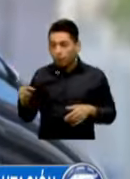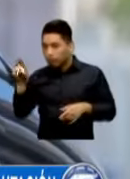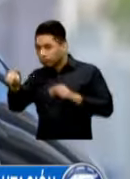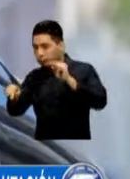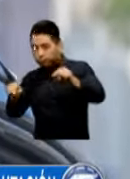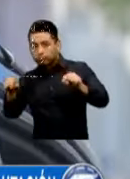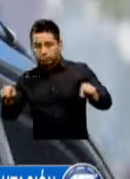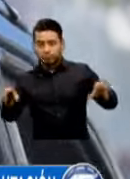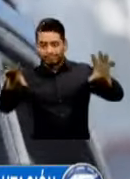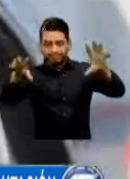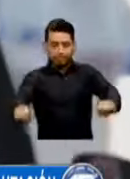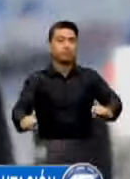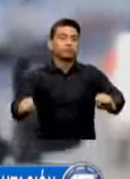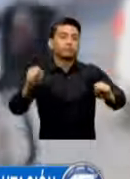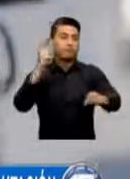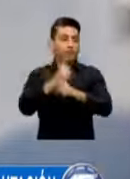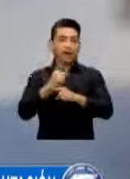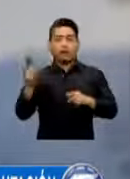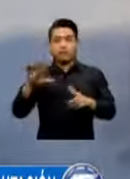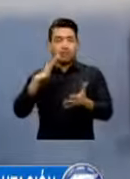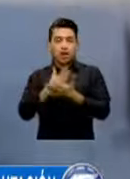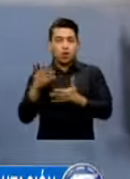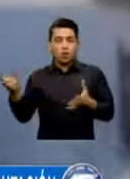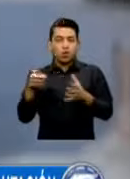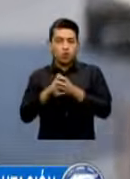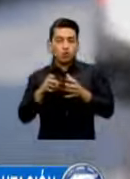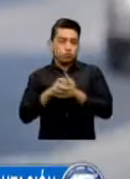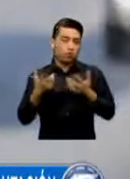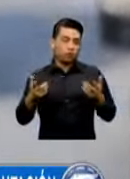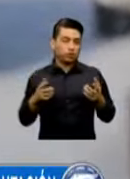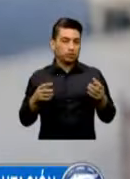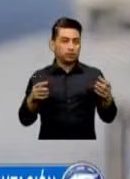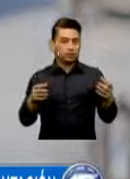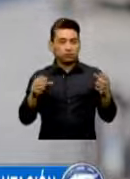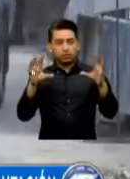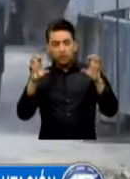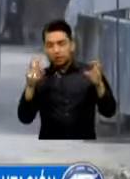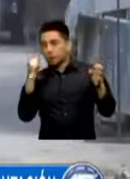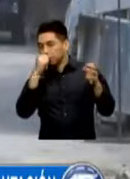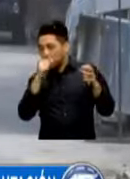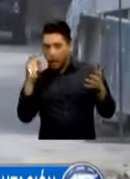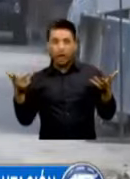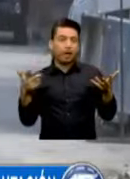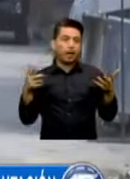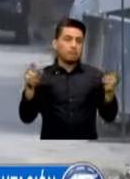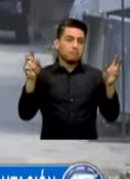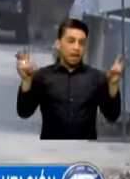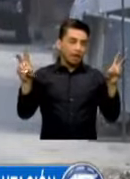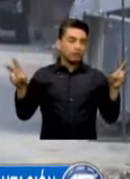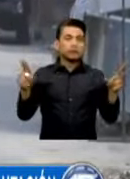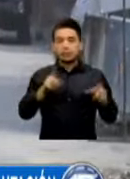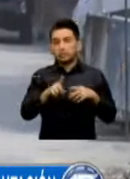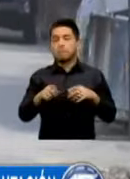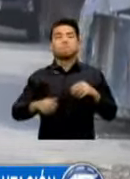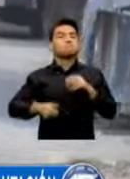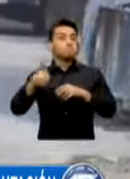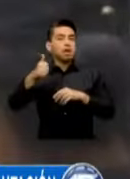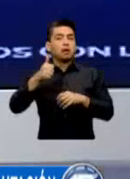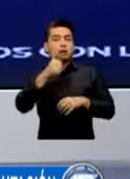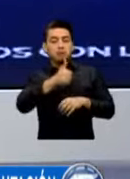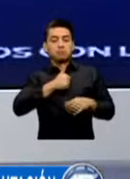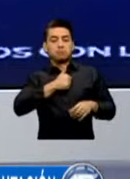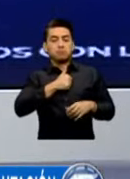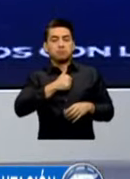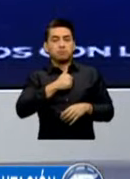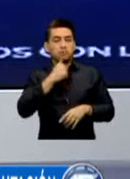Estructuras Criminales Sin duda Alguna Hay Una Actitud Diferente Una Actitud Positiva En La Policía Nacional Civil A Nosotros Nos